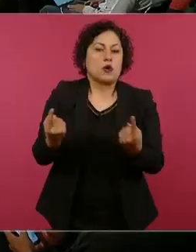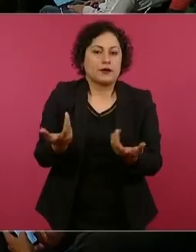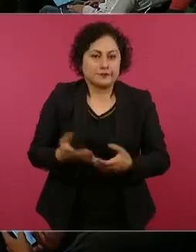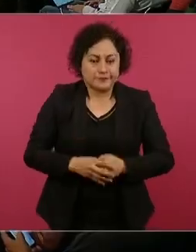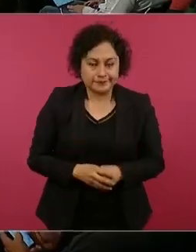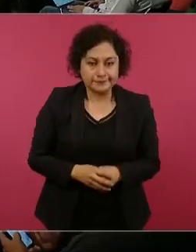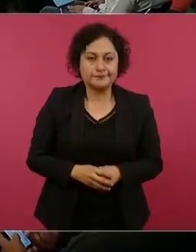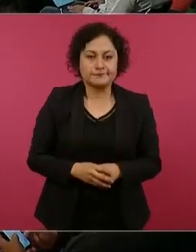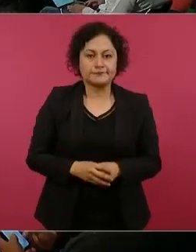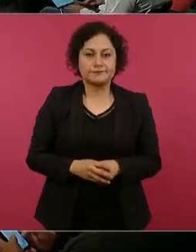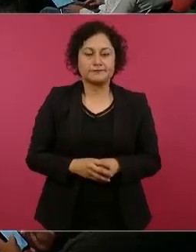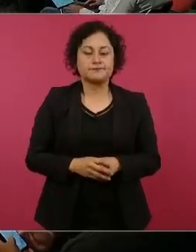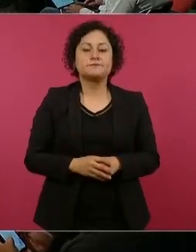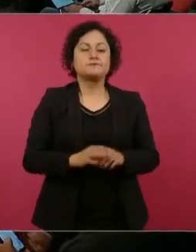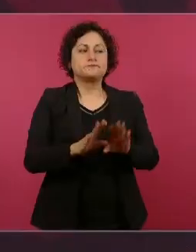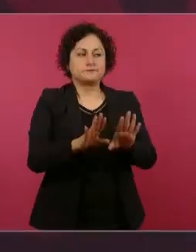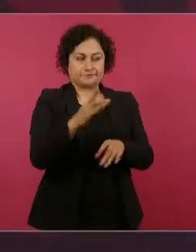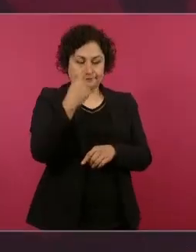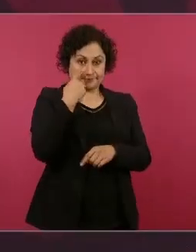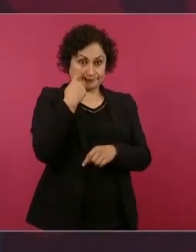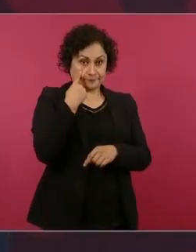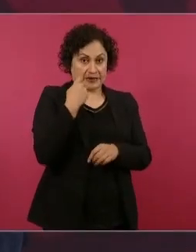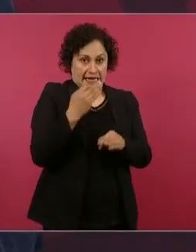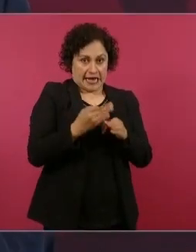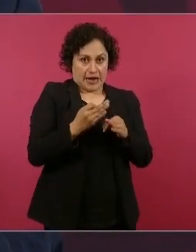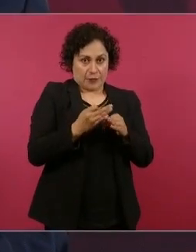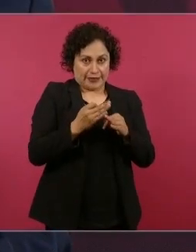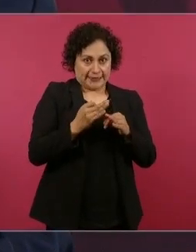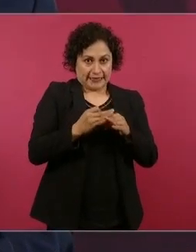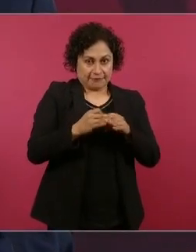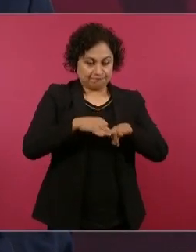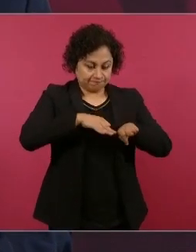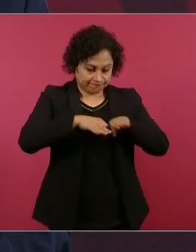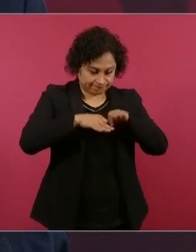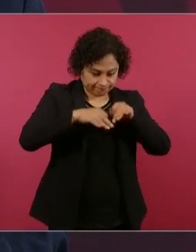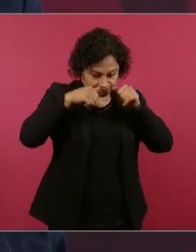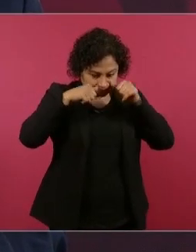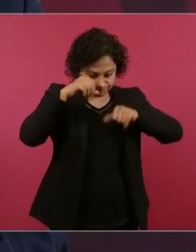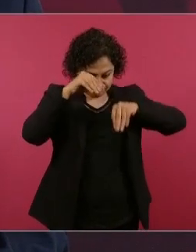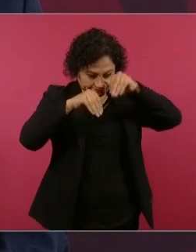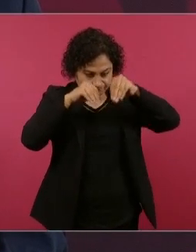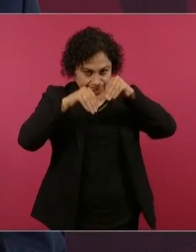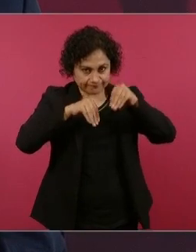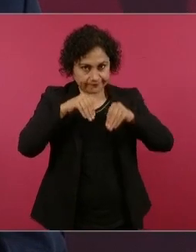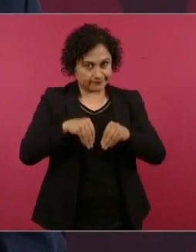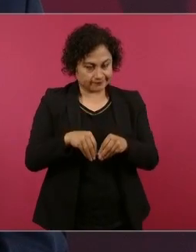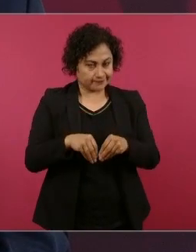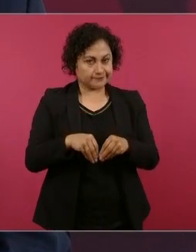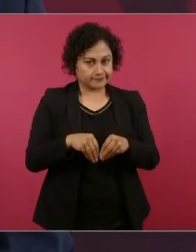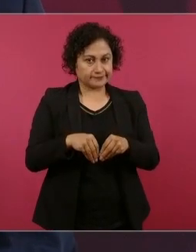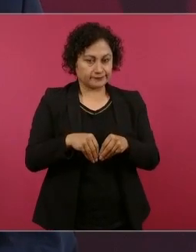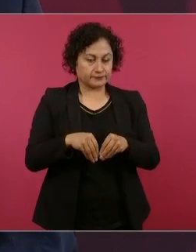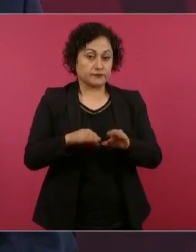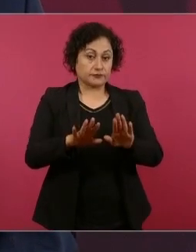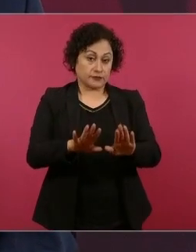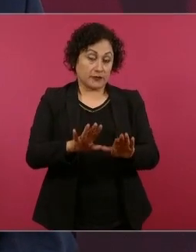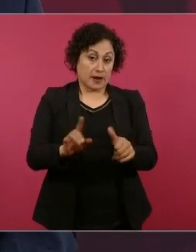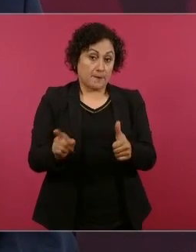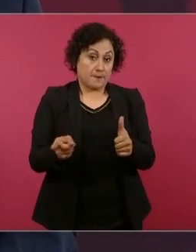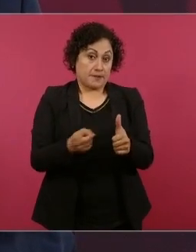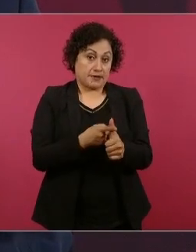en estos días, primero se tiene que publicar